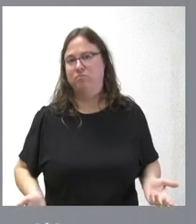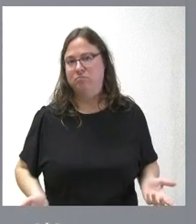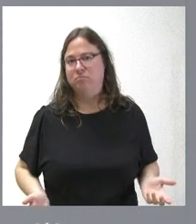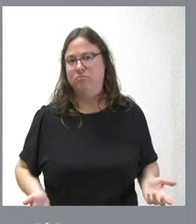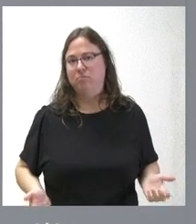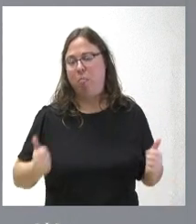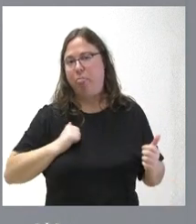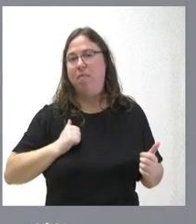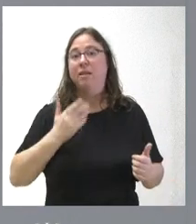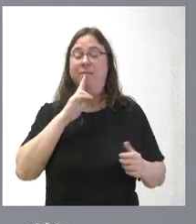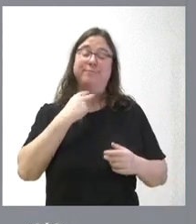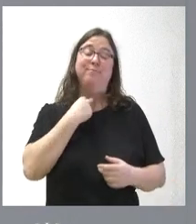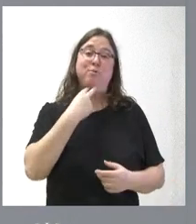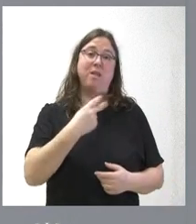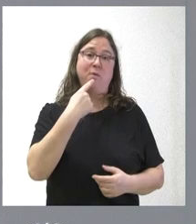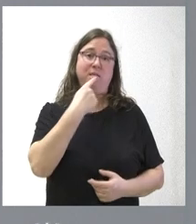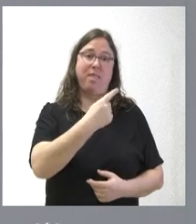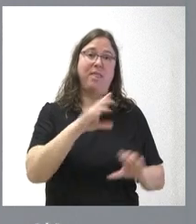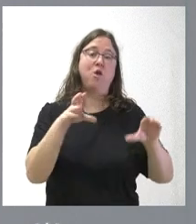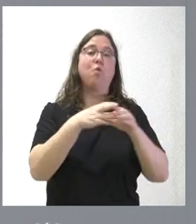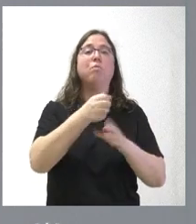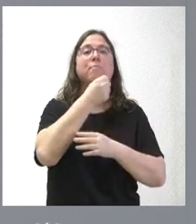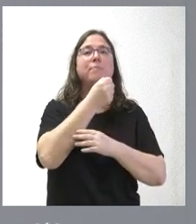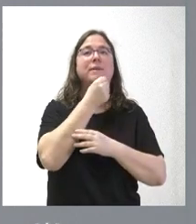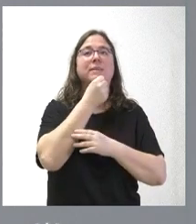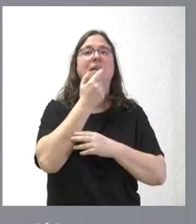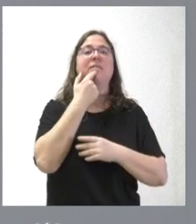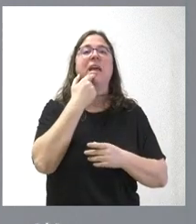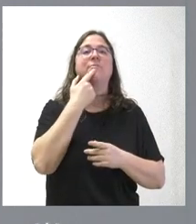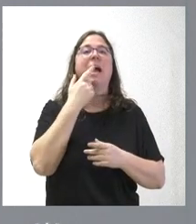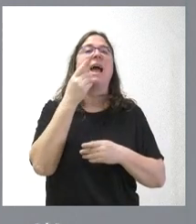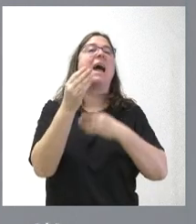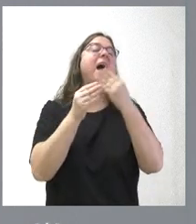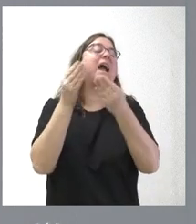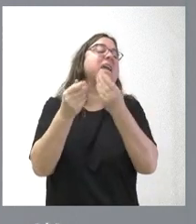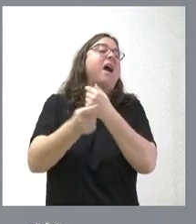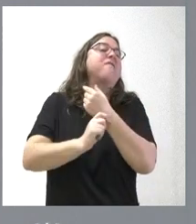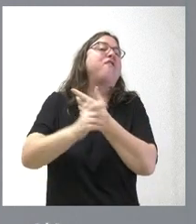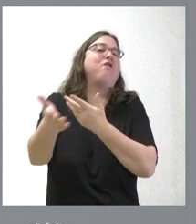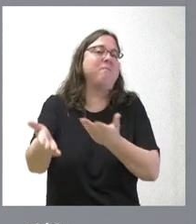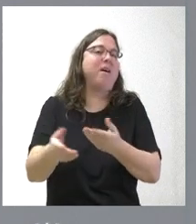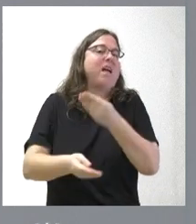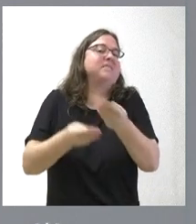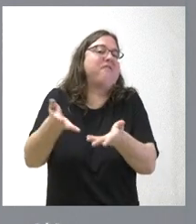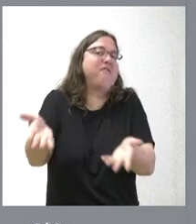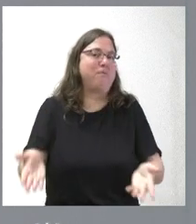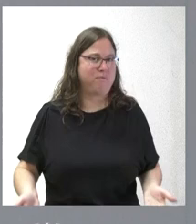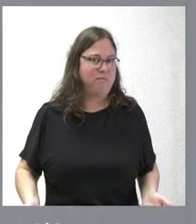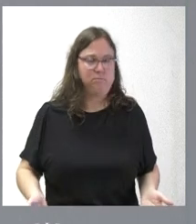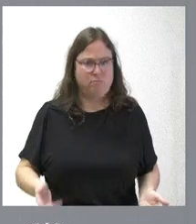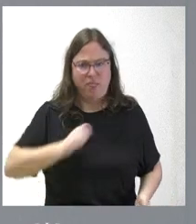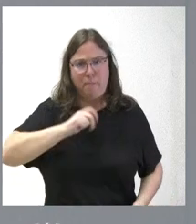como en las palabras del portavoz del Grupo Socialista, de aquella manera nosotros, que se nos aplique el derecho que nos pueda